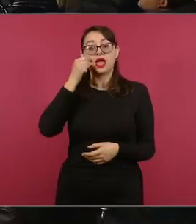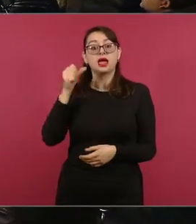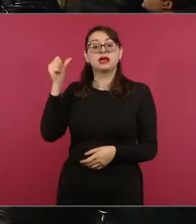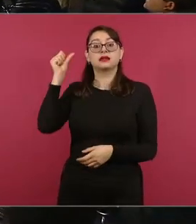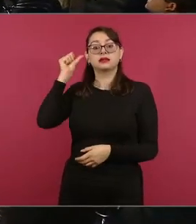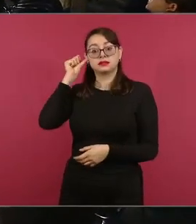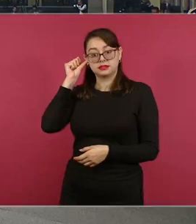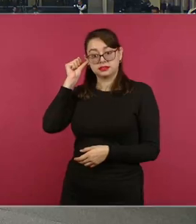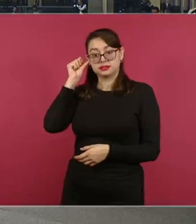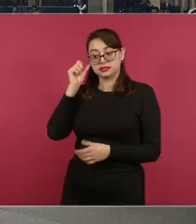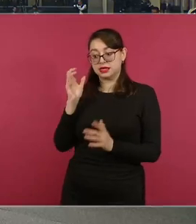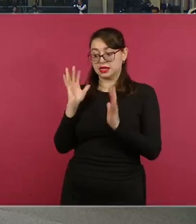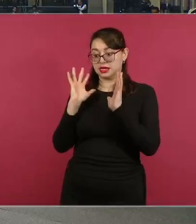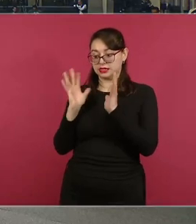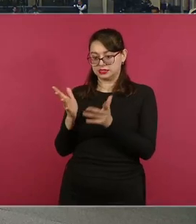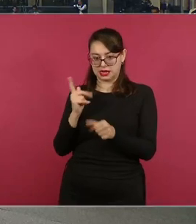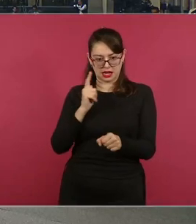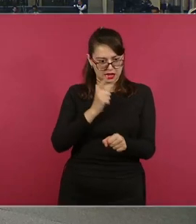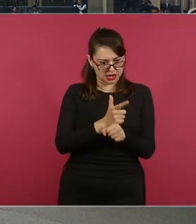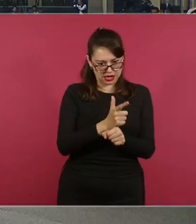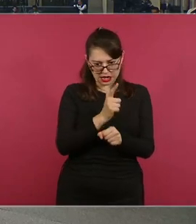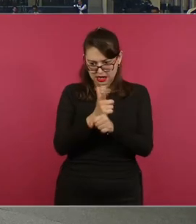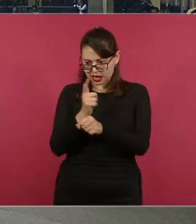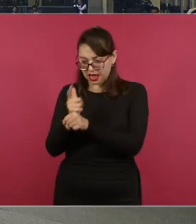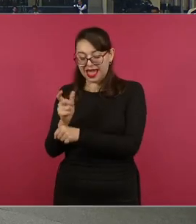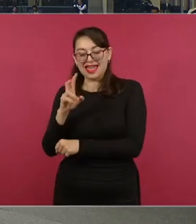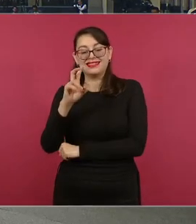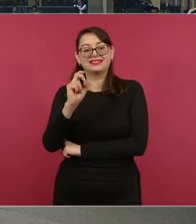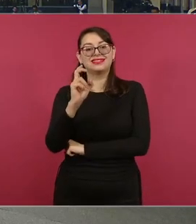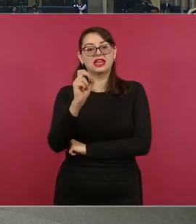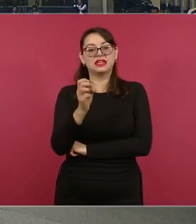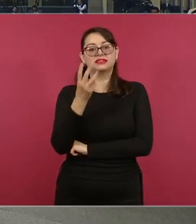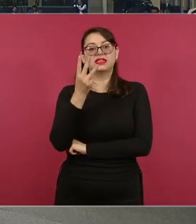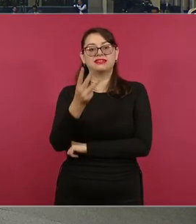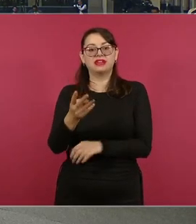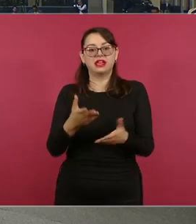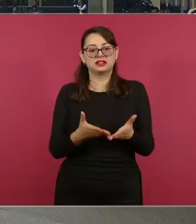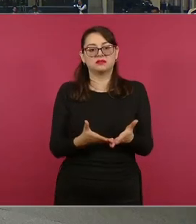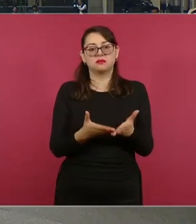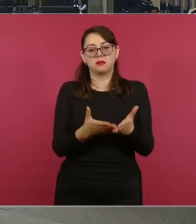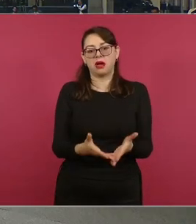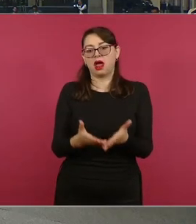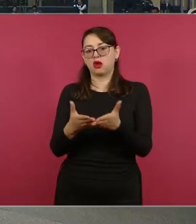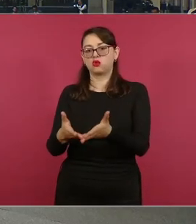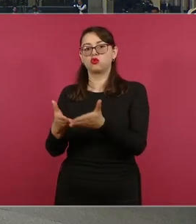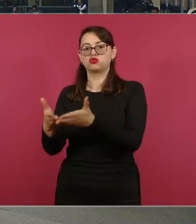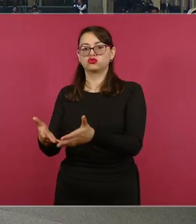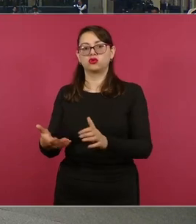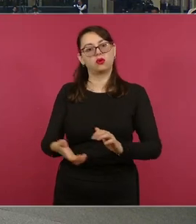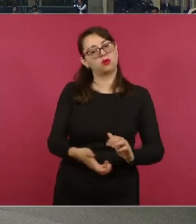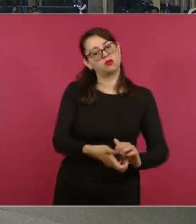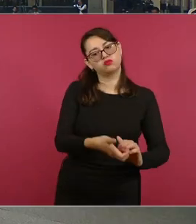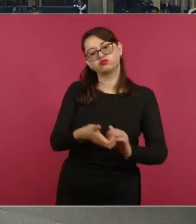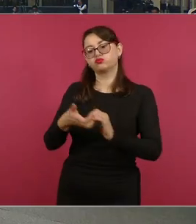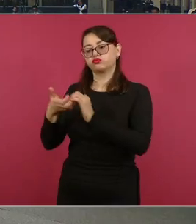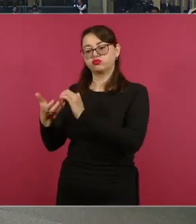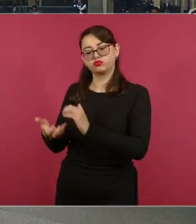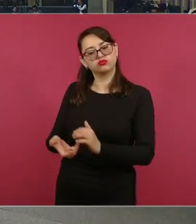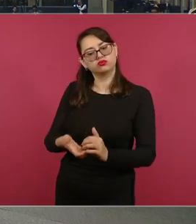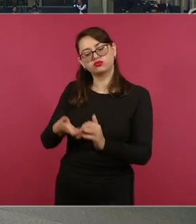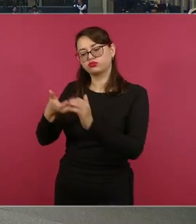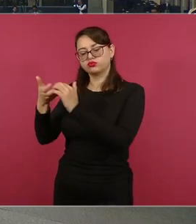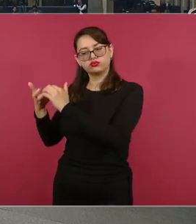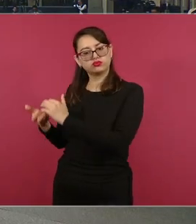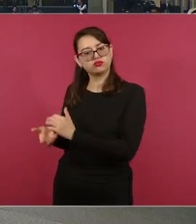embarcaciones ya bien identificadas junto con el personal de bienestar y vamos a empezar a tratar de recuperarlas.